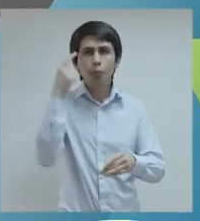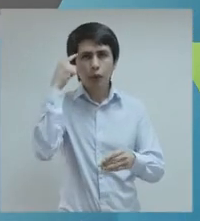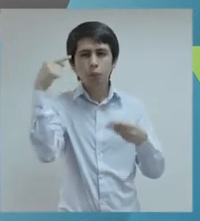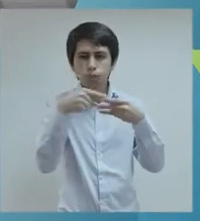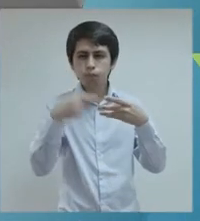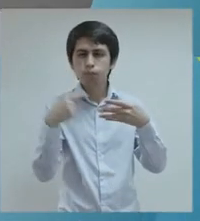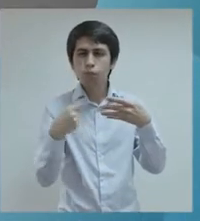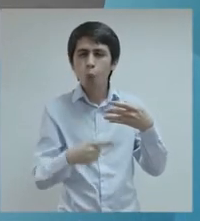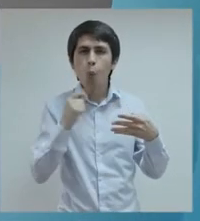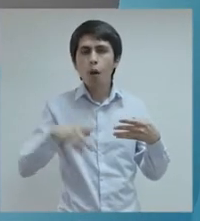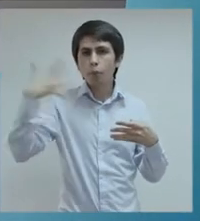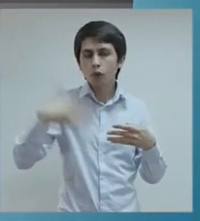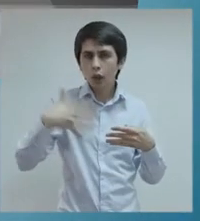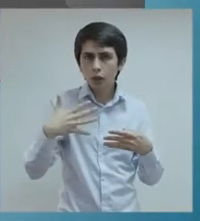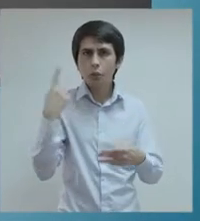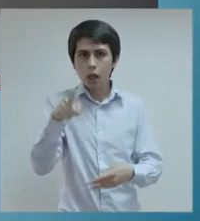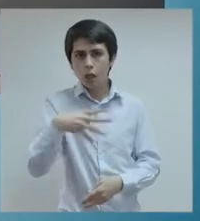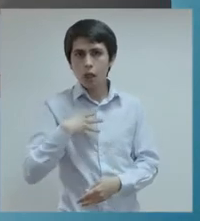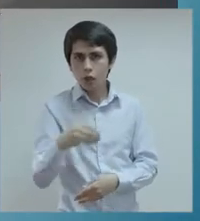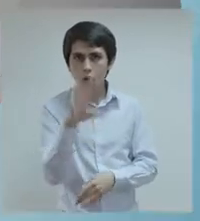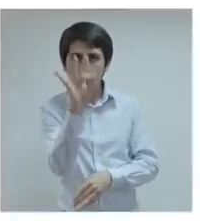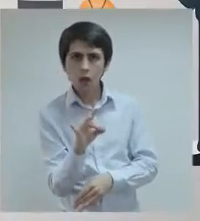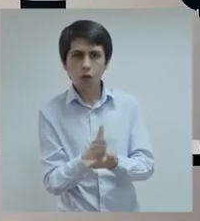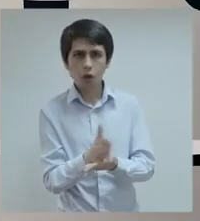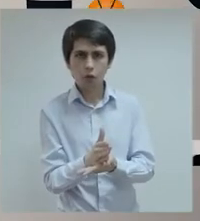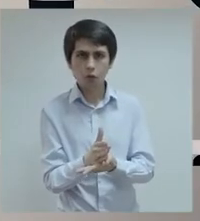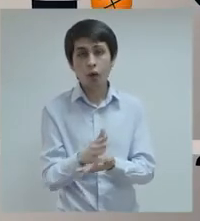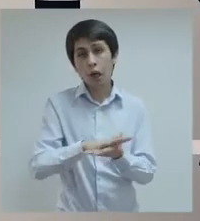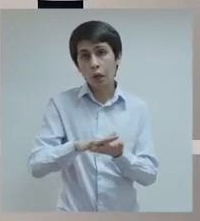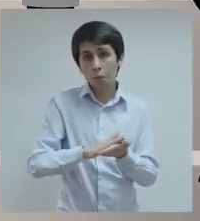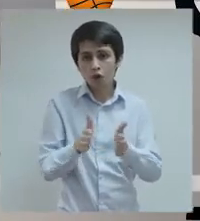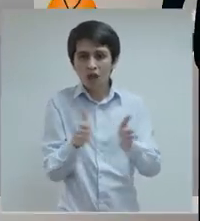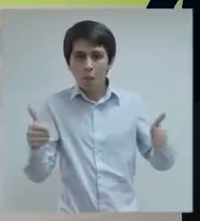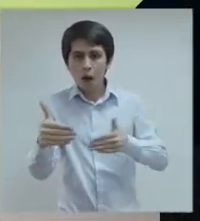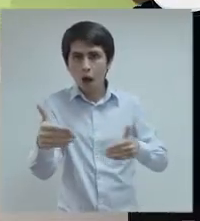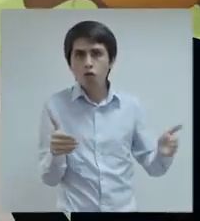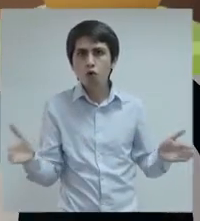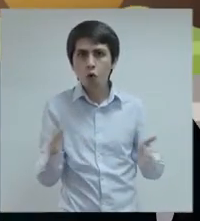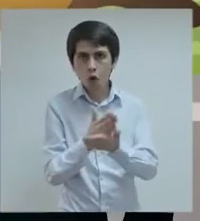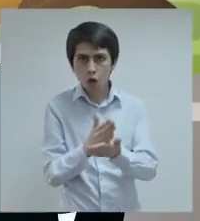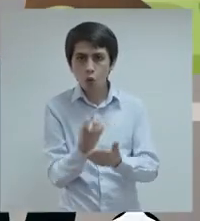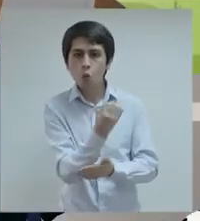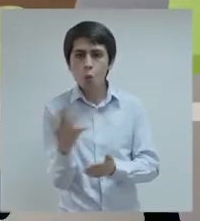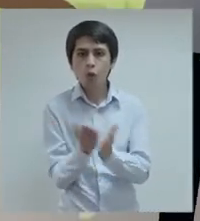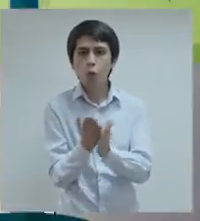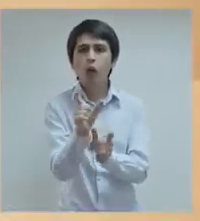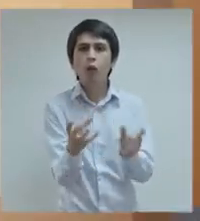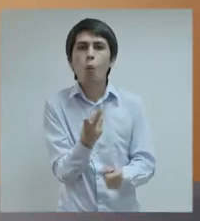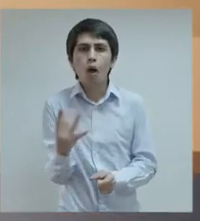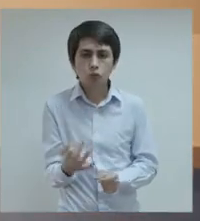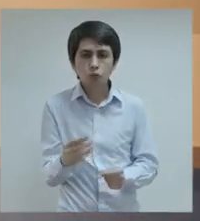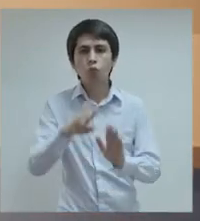que consideras más relevantes al momento de elegir un colegio, como por ejemplo, tamaño, número de estudiantes, proyecto